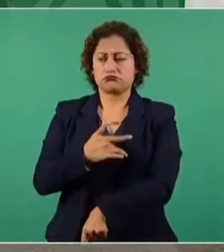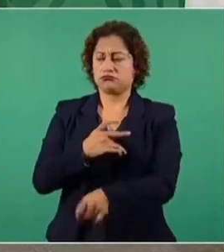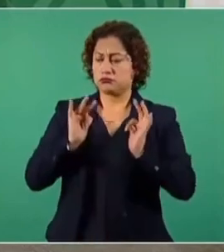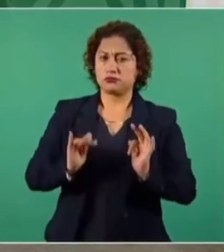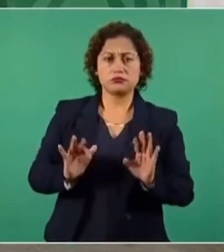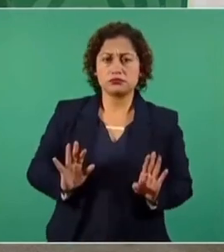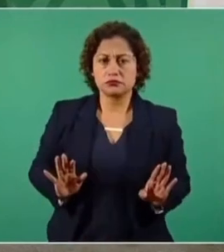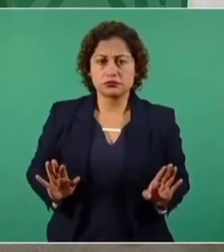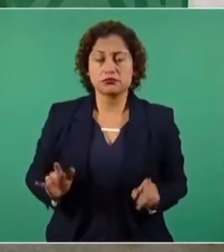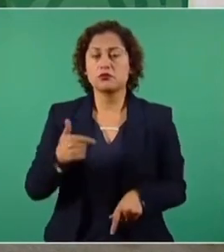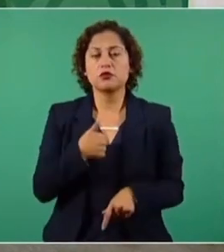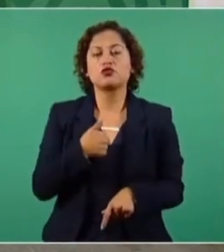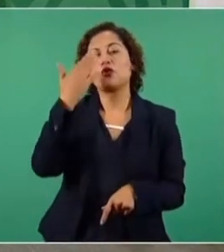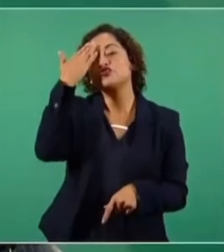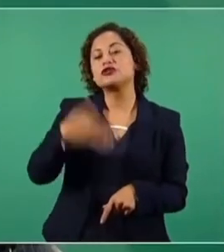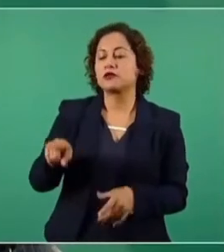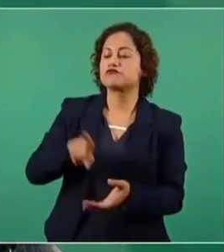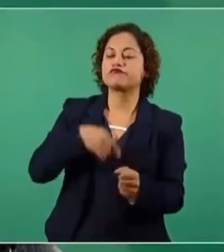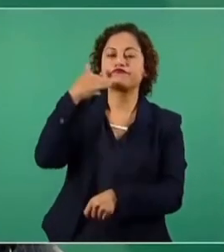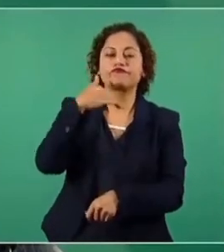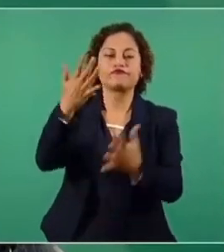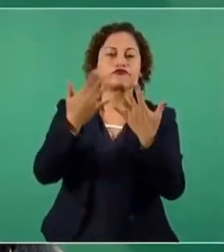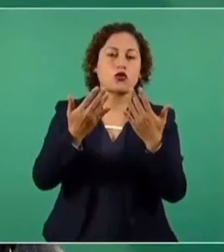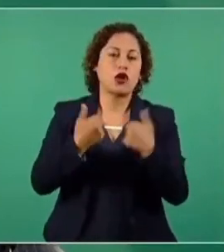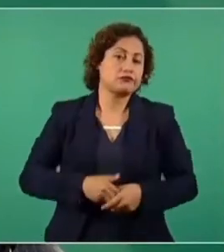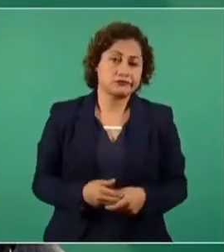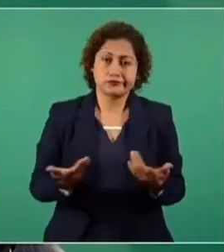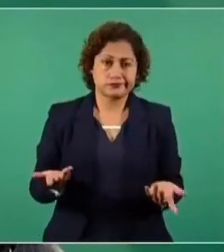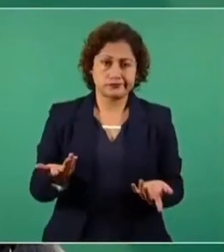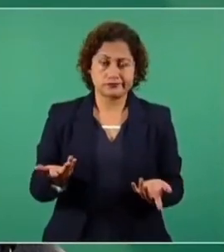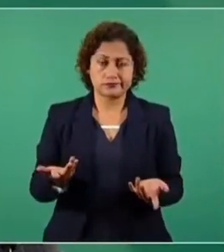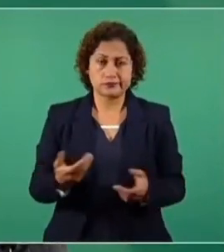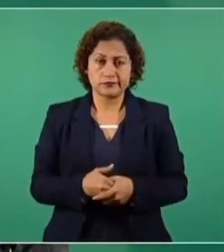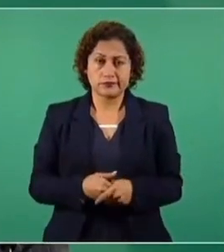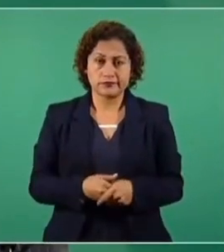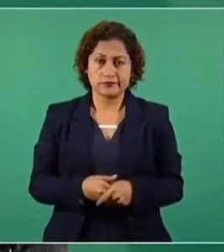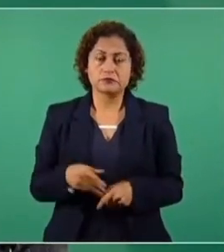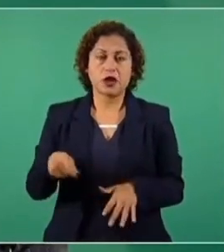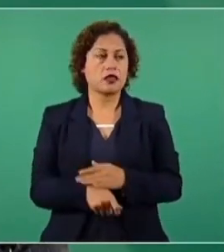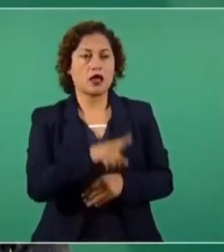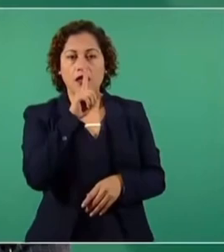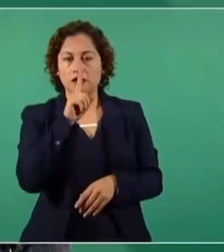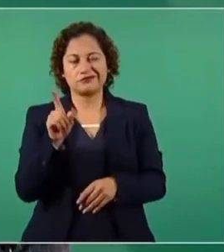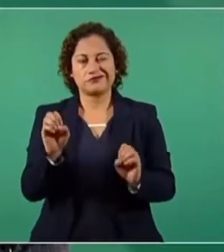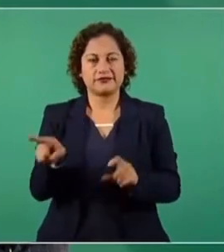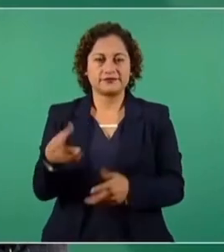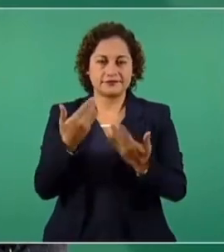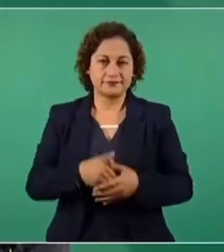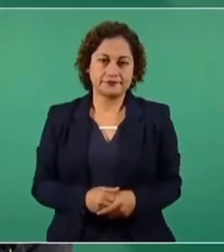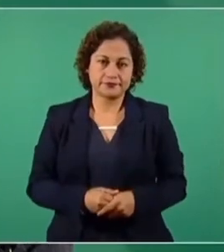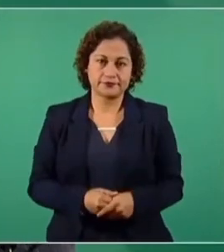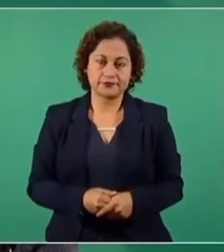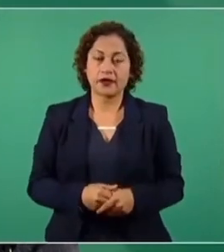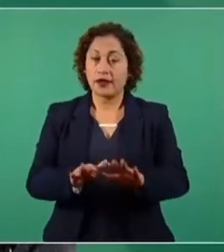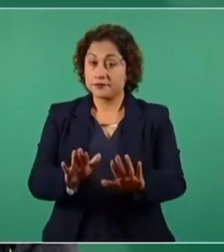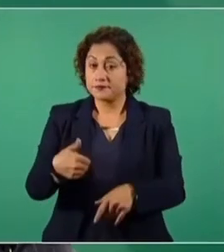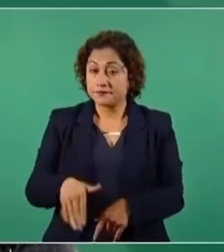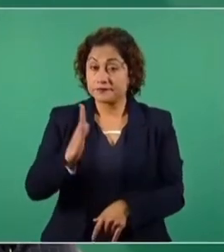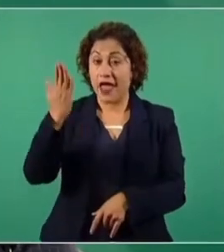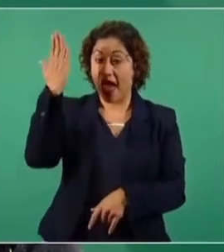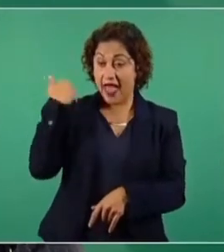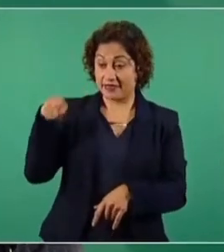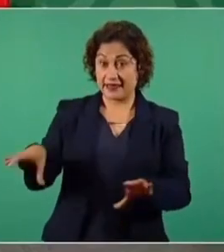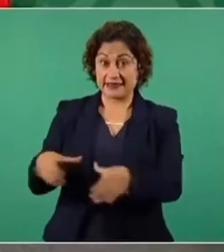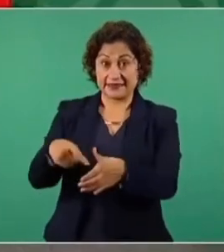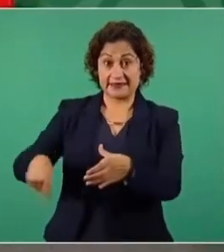tranquilo, sé que no hay corrupción en la CRE, que no hay moches. Anteriormente había un problema